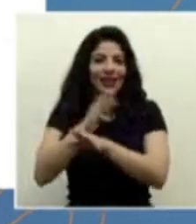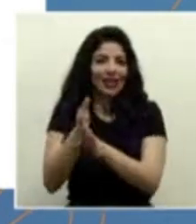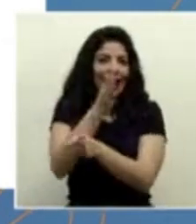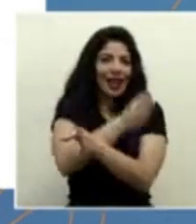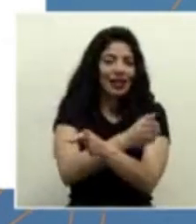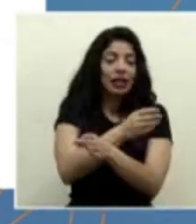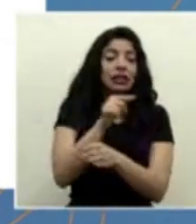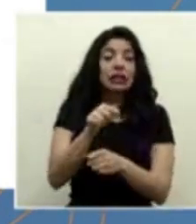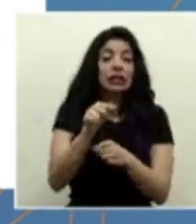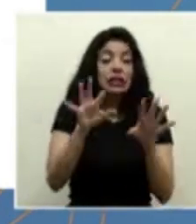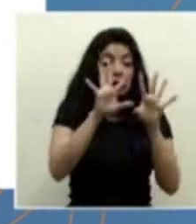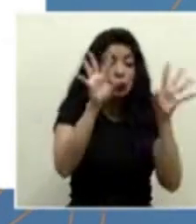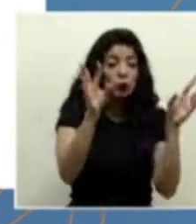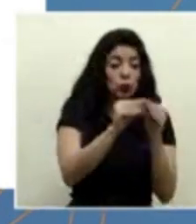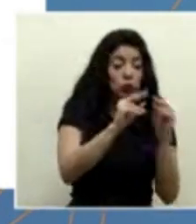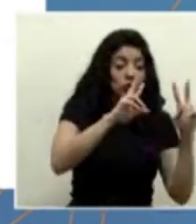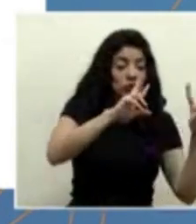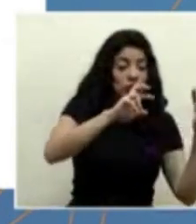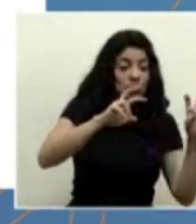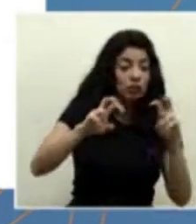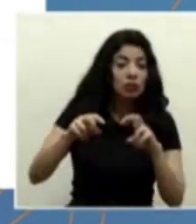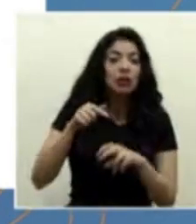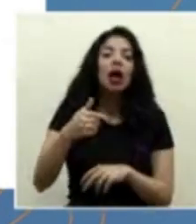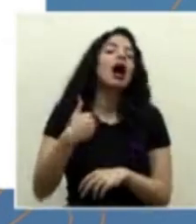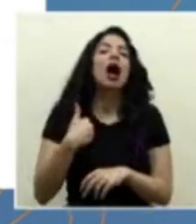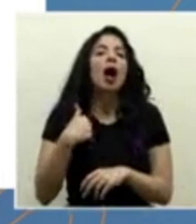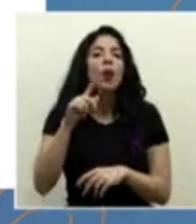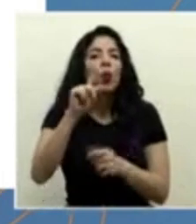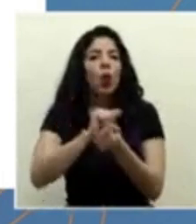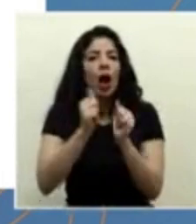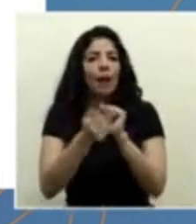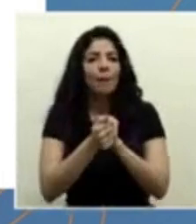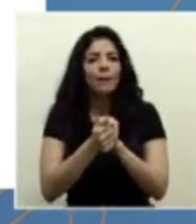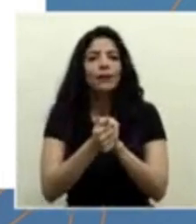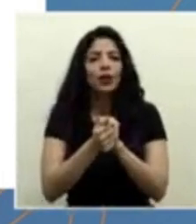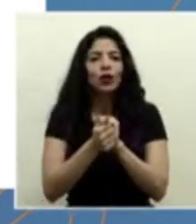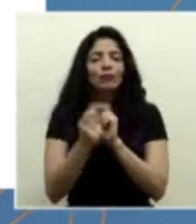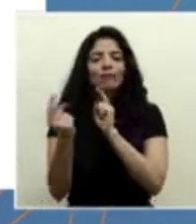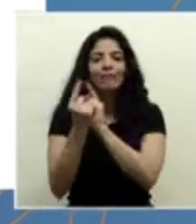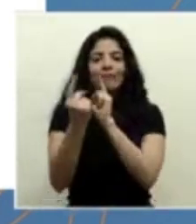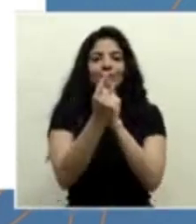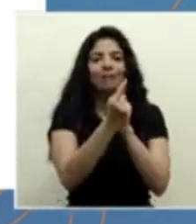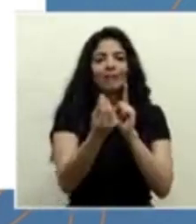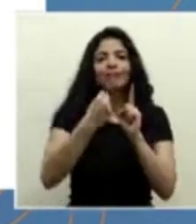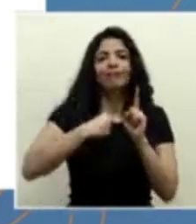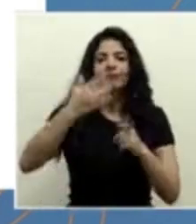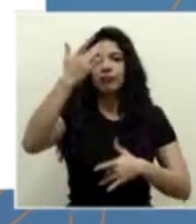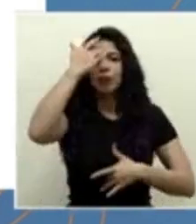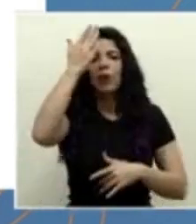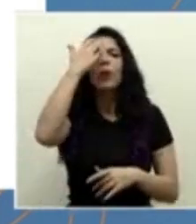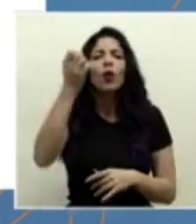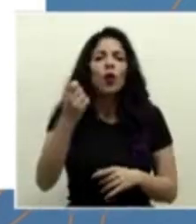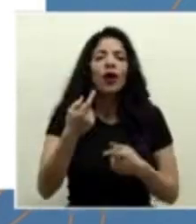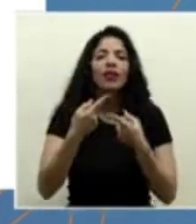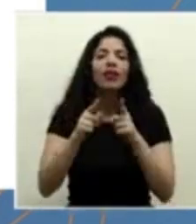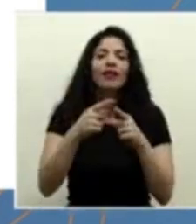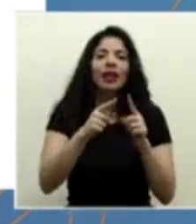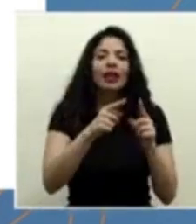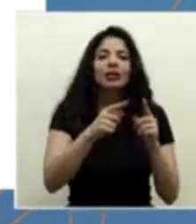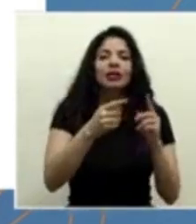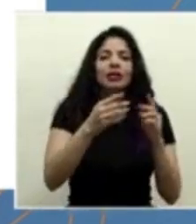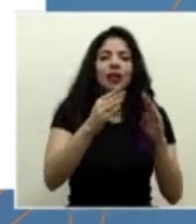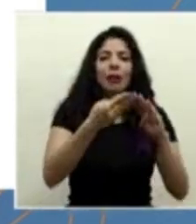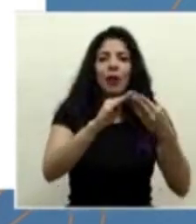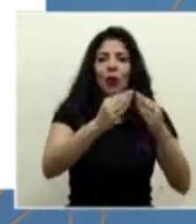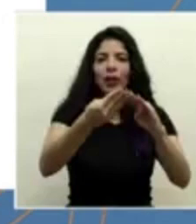Para esta proyección tenemos una modificación en las redes del contacto, debido a diferencias de la densidad poblacional.